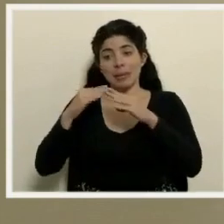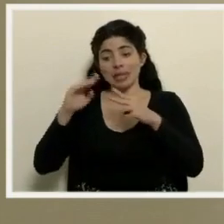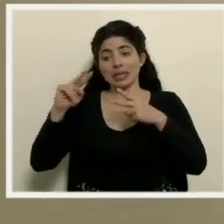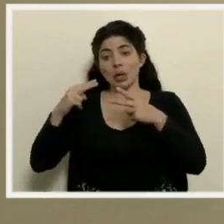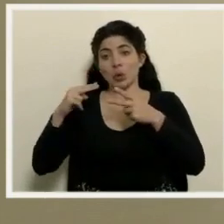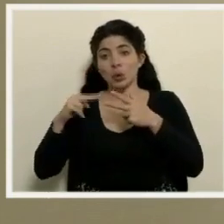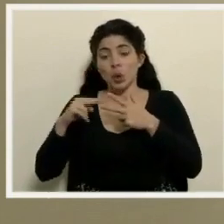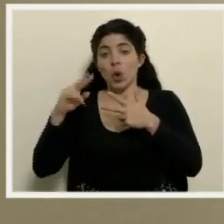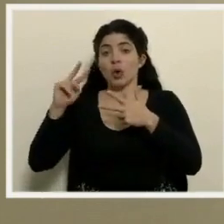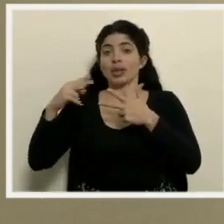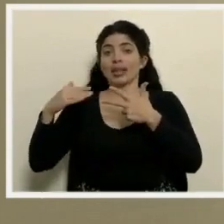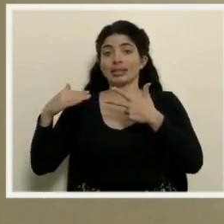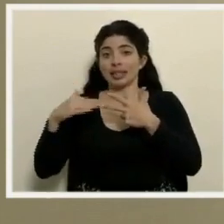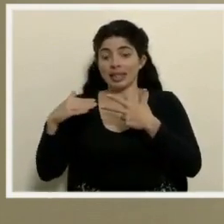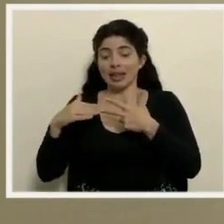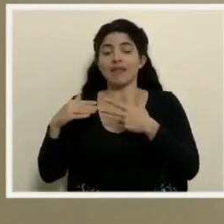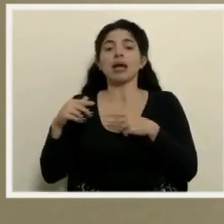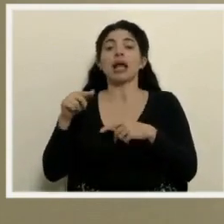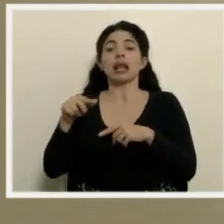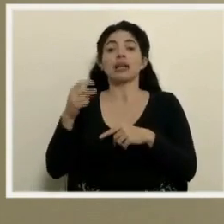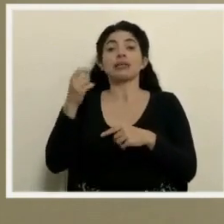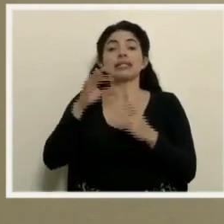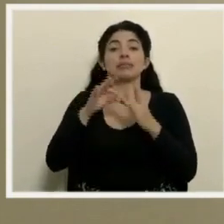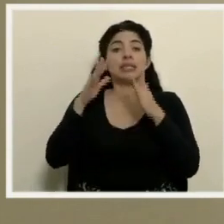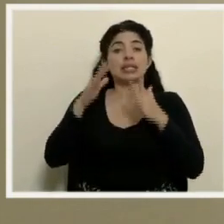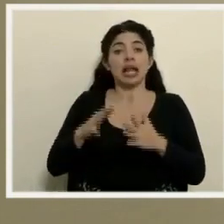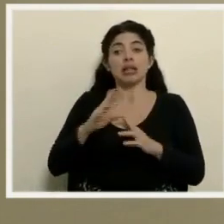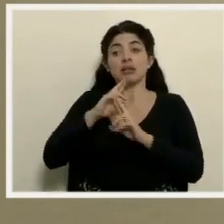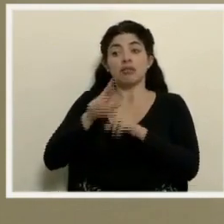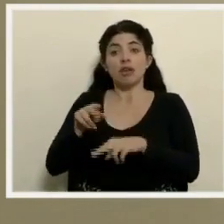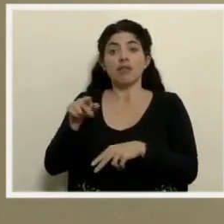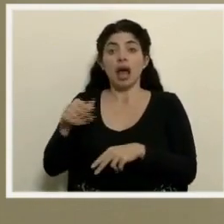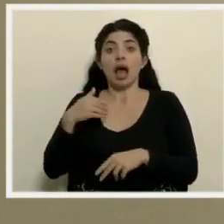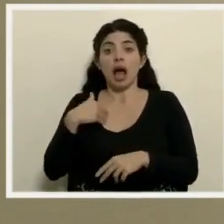referidos o diagnosticados por especialista.